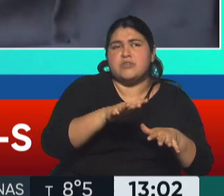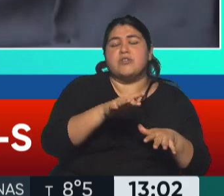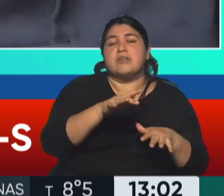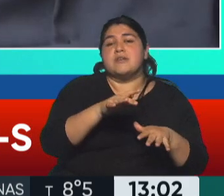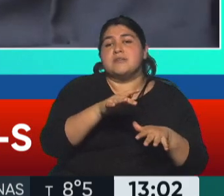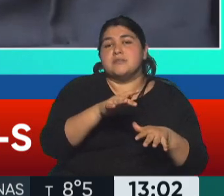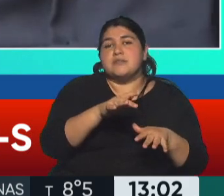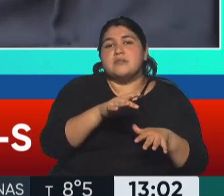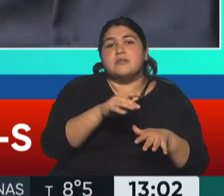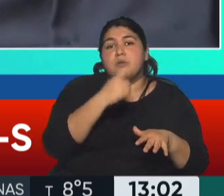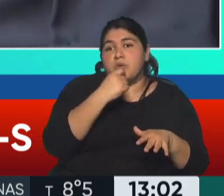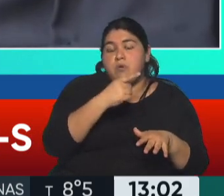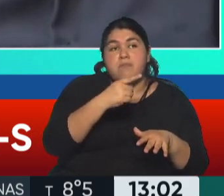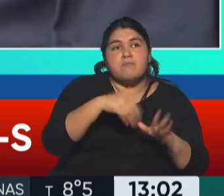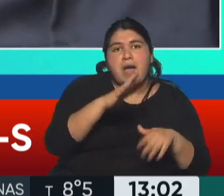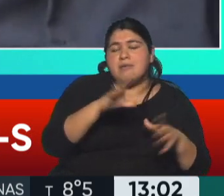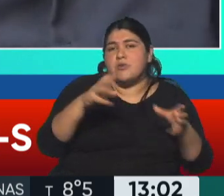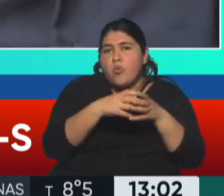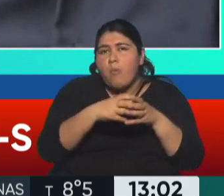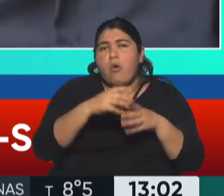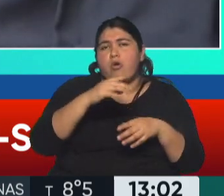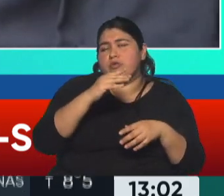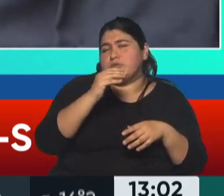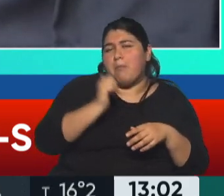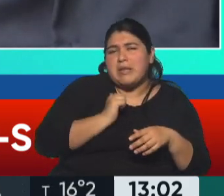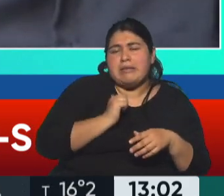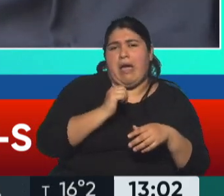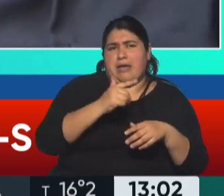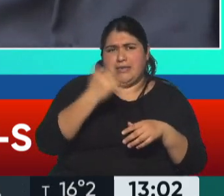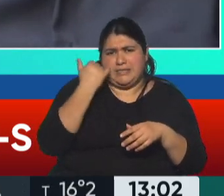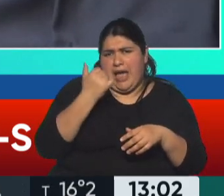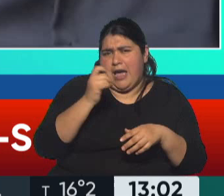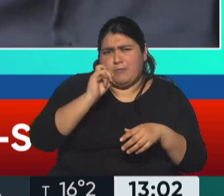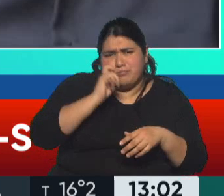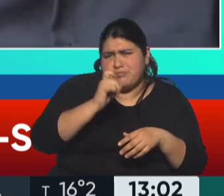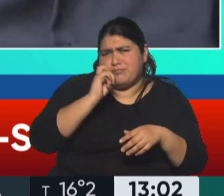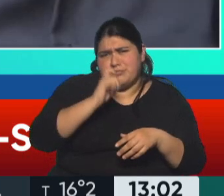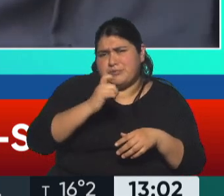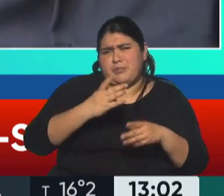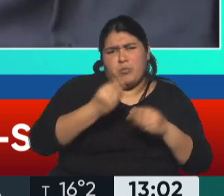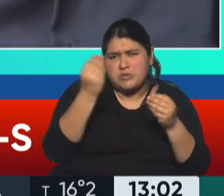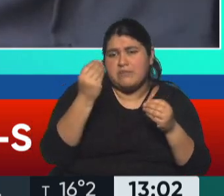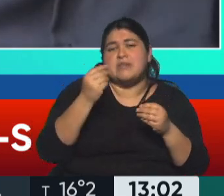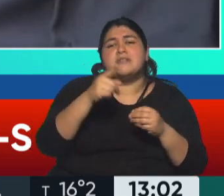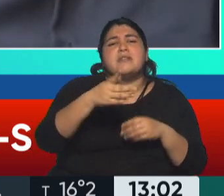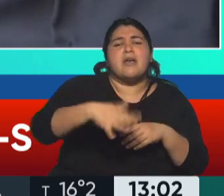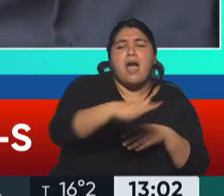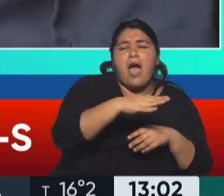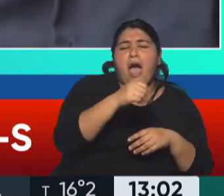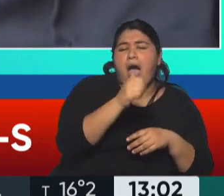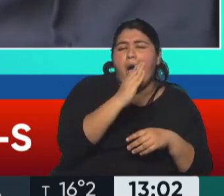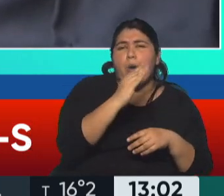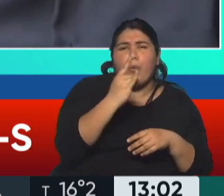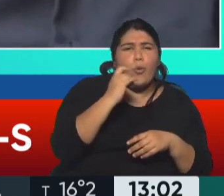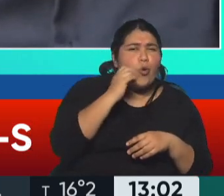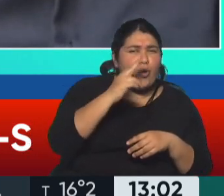nuestras fuerzas armadas hicieran varias cosas, debemos recordar lo que pasó en Abu Ghraib, en